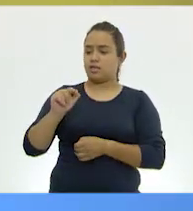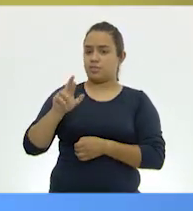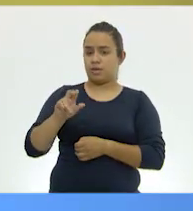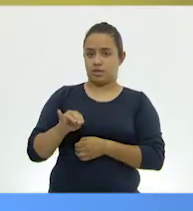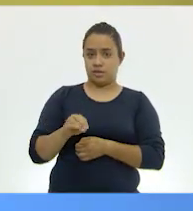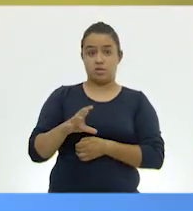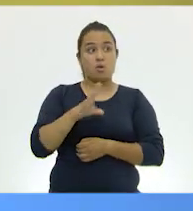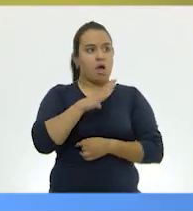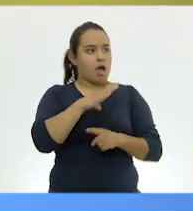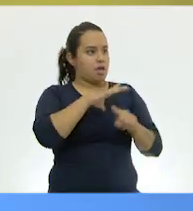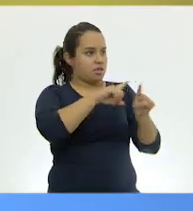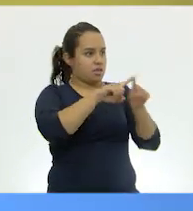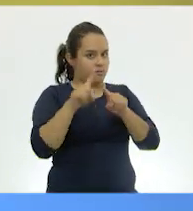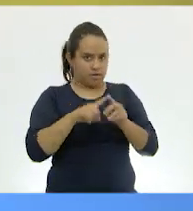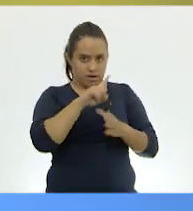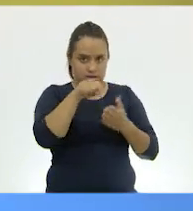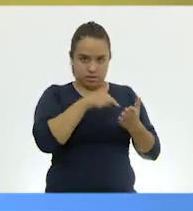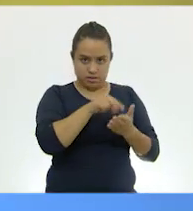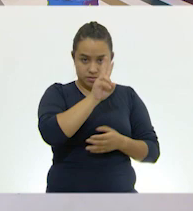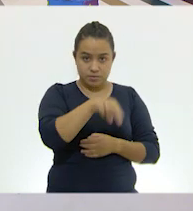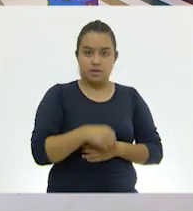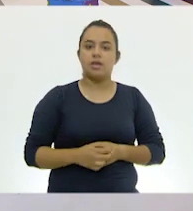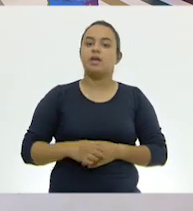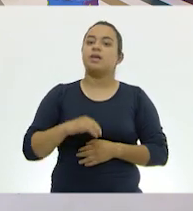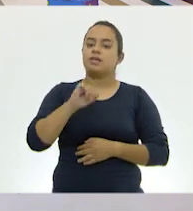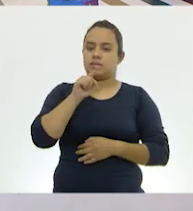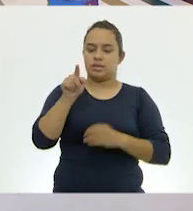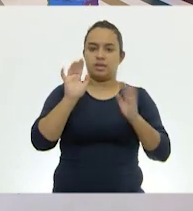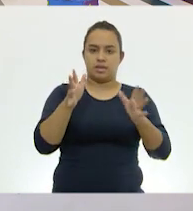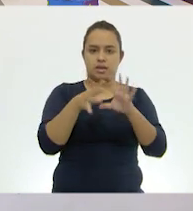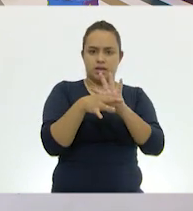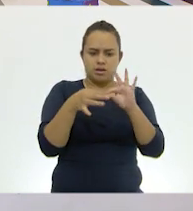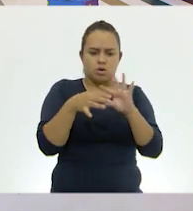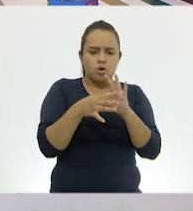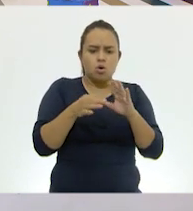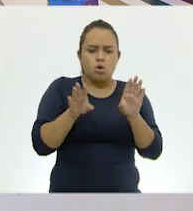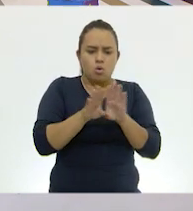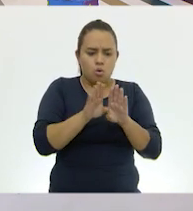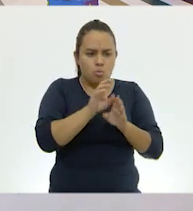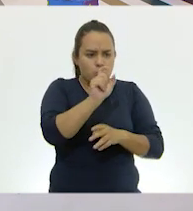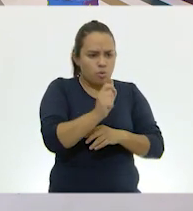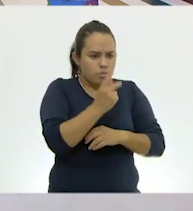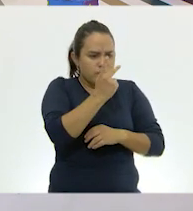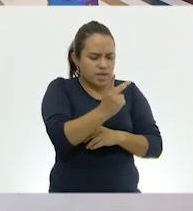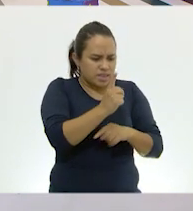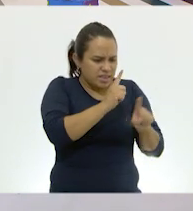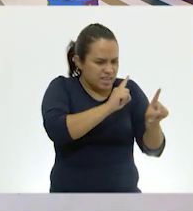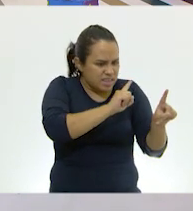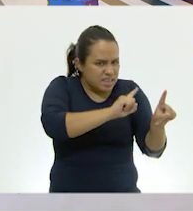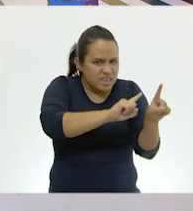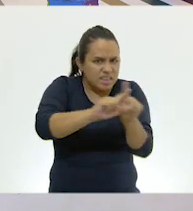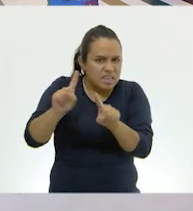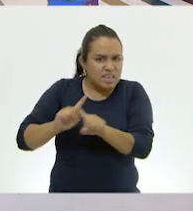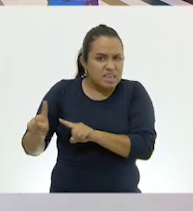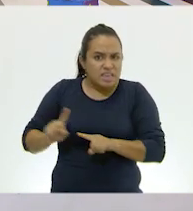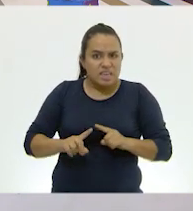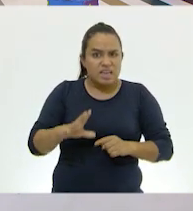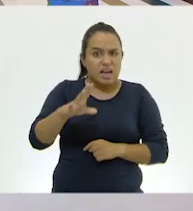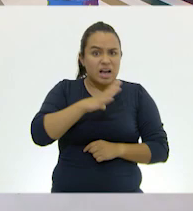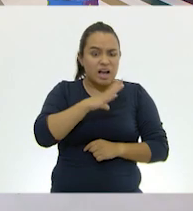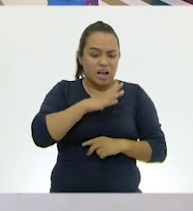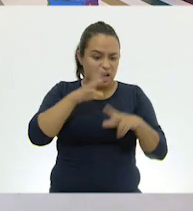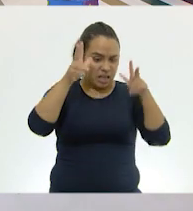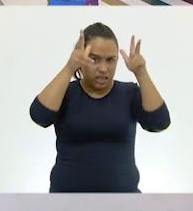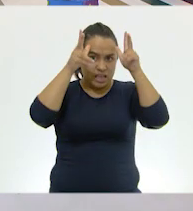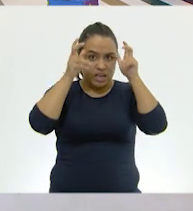en varios lugares, ¿cierto? Ajá. Ok, y ya nos explicó un poquito sobre estas 22 especies que